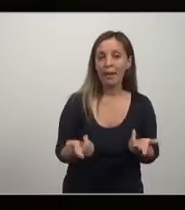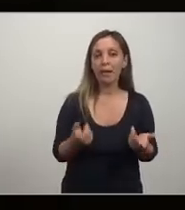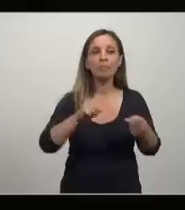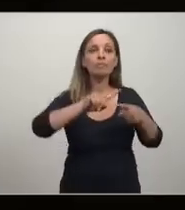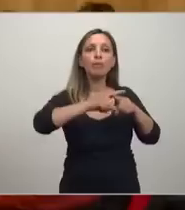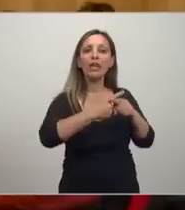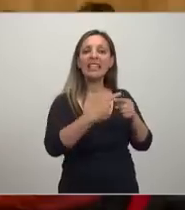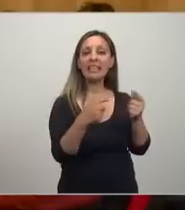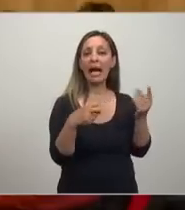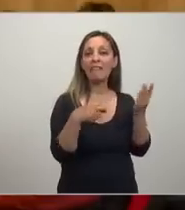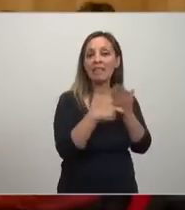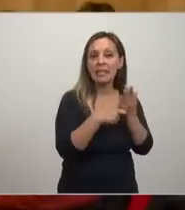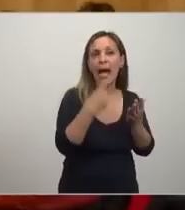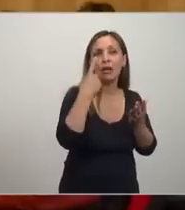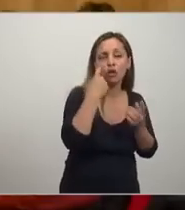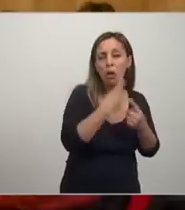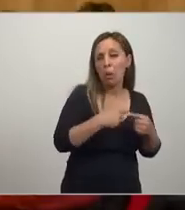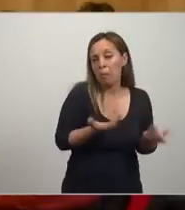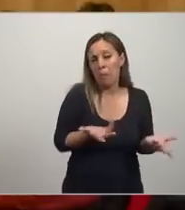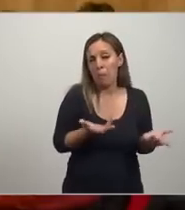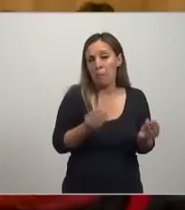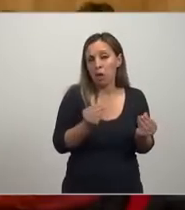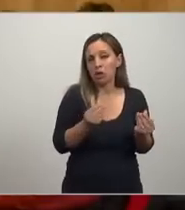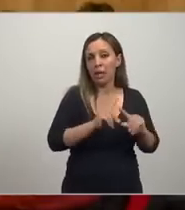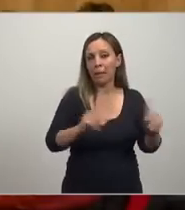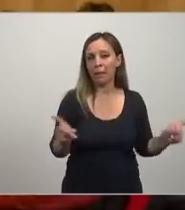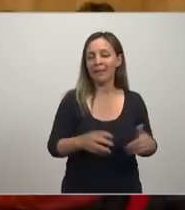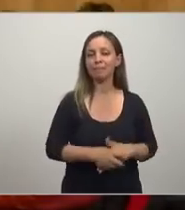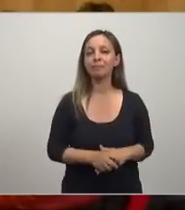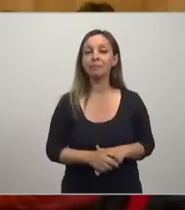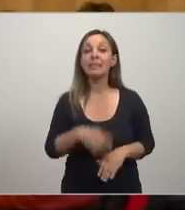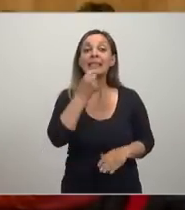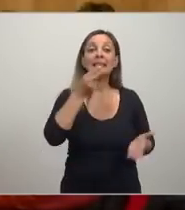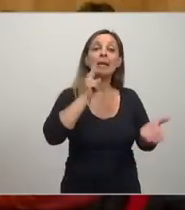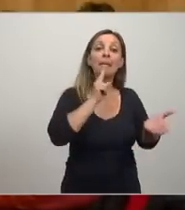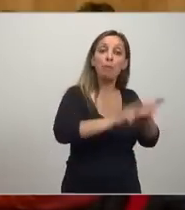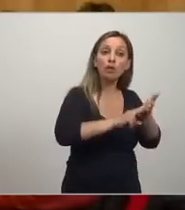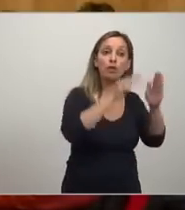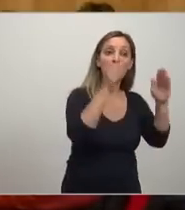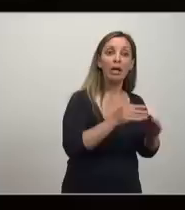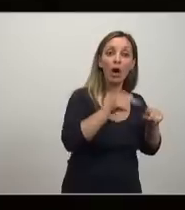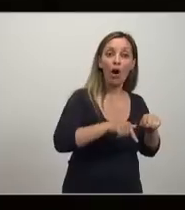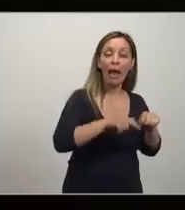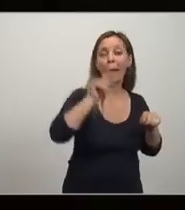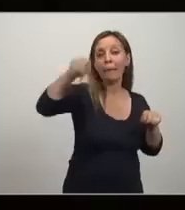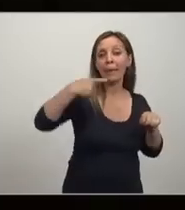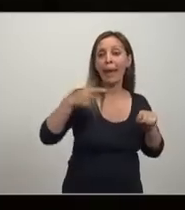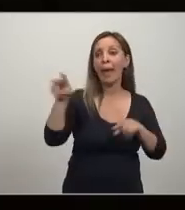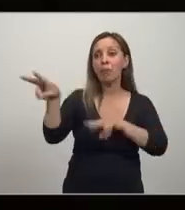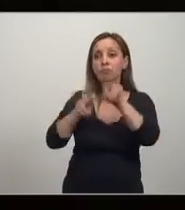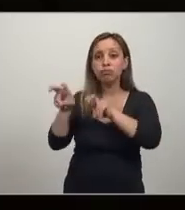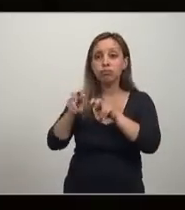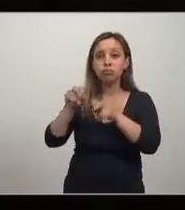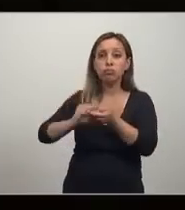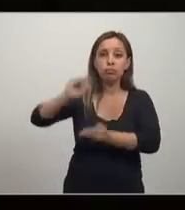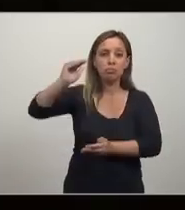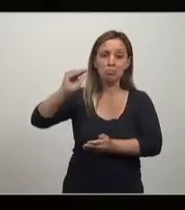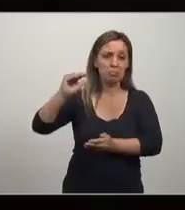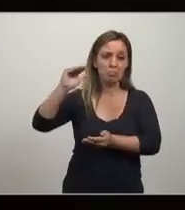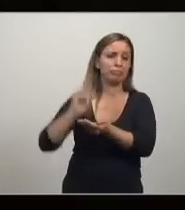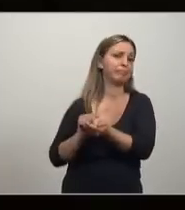fiscal es inútil lo contrario les pongo más claro si reduzco impuestos ahora se genera déficit fiscal más claro todavía ¿ya?